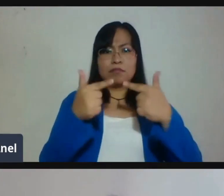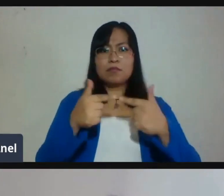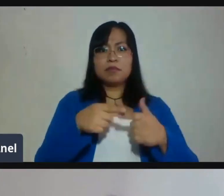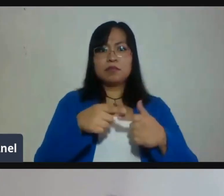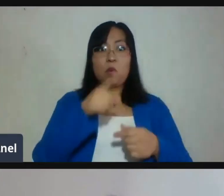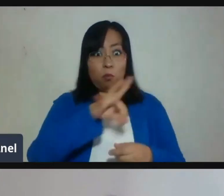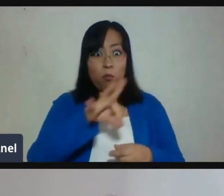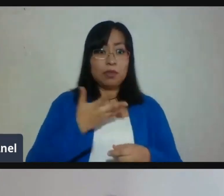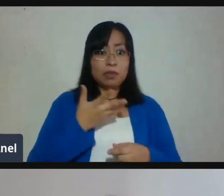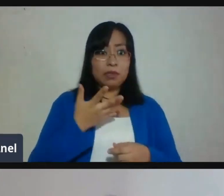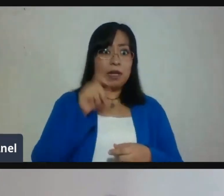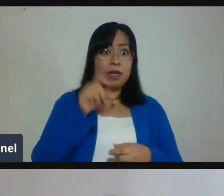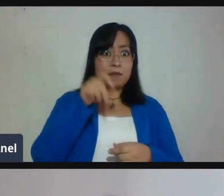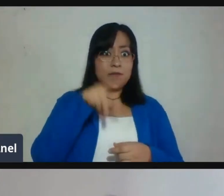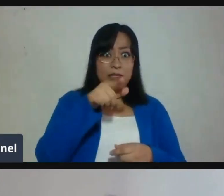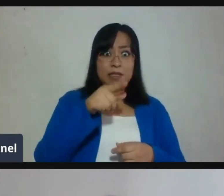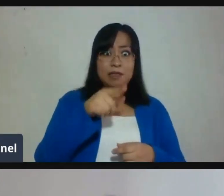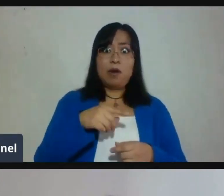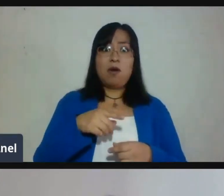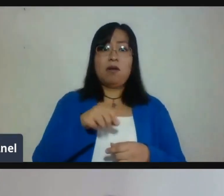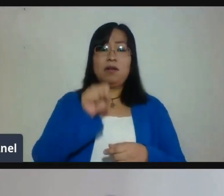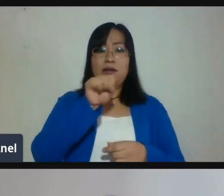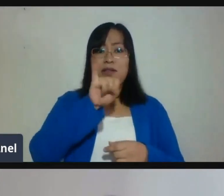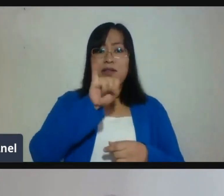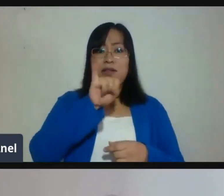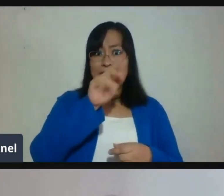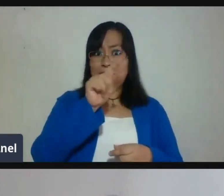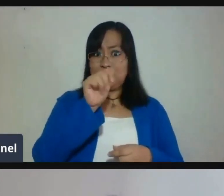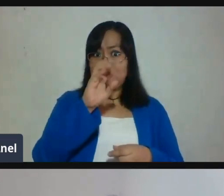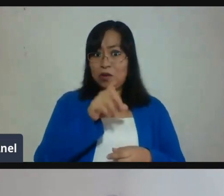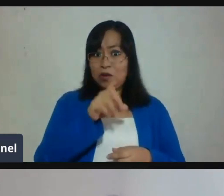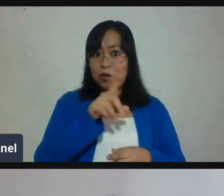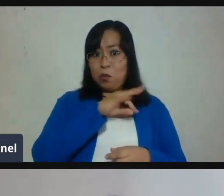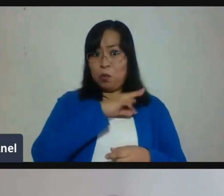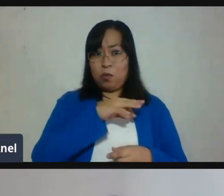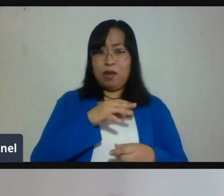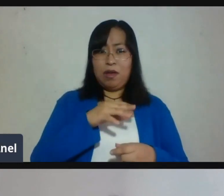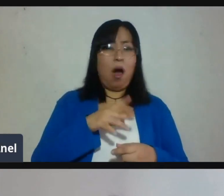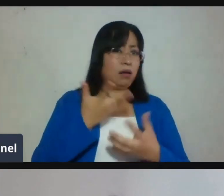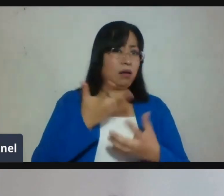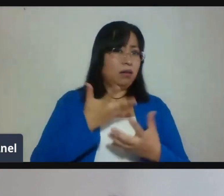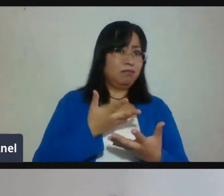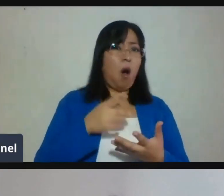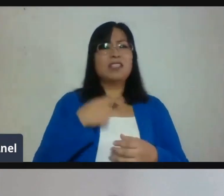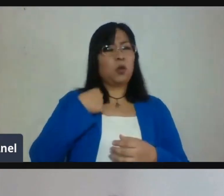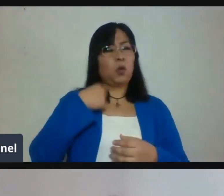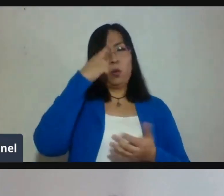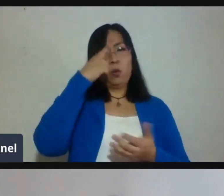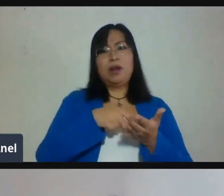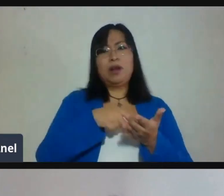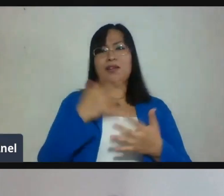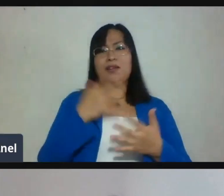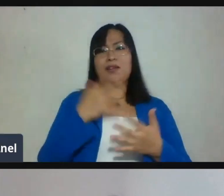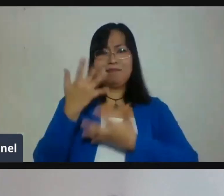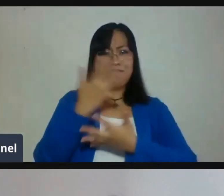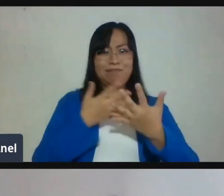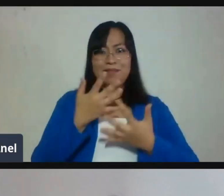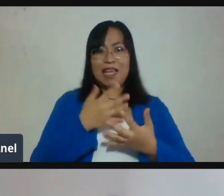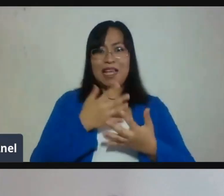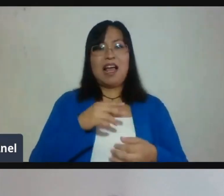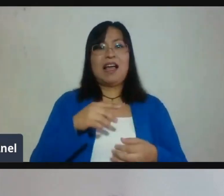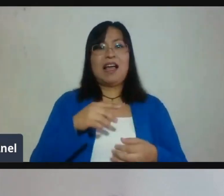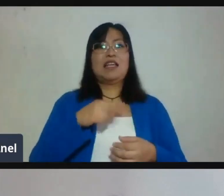ahí está un poco mezclado lo que tú decías, ¿no? Que los estudiantes tienen que tomar un poco de